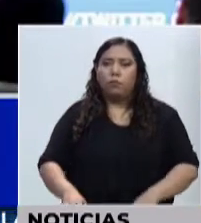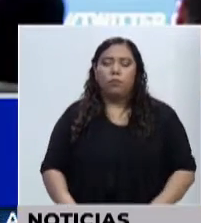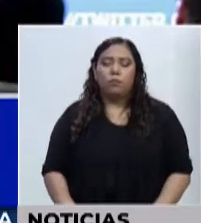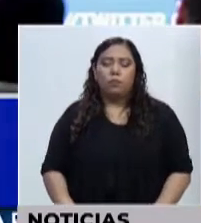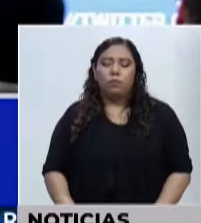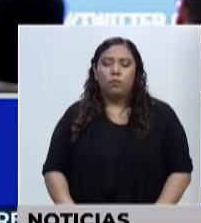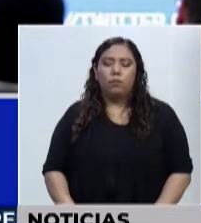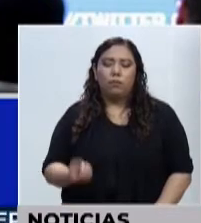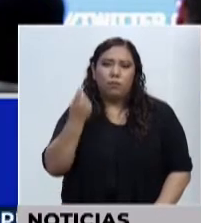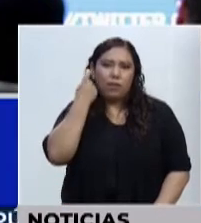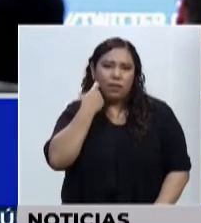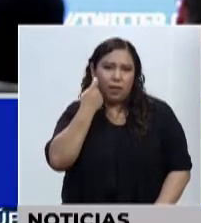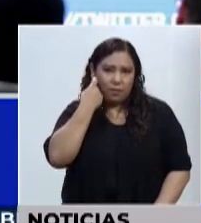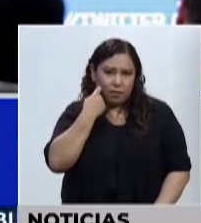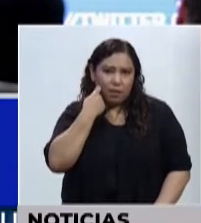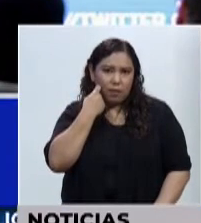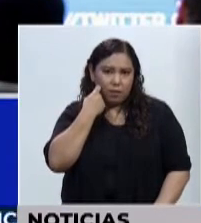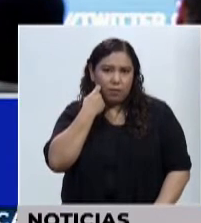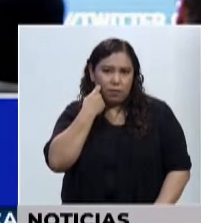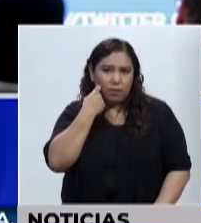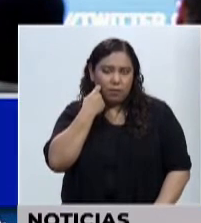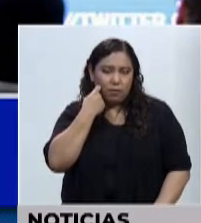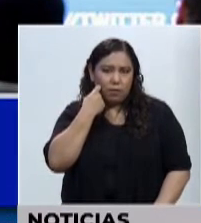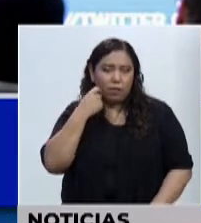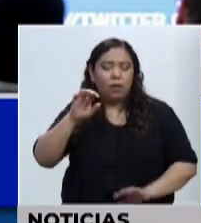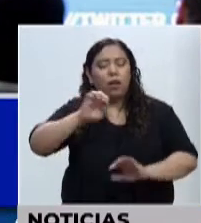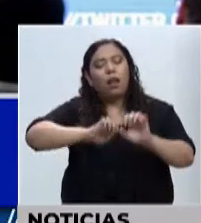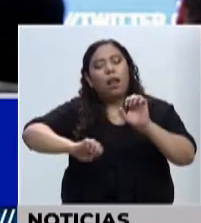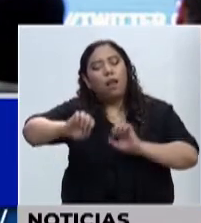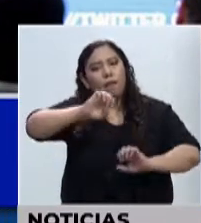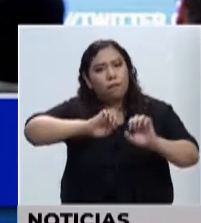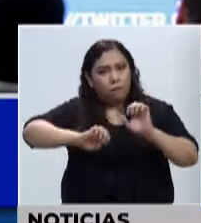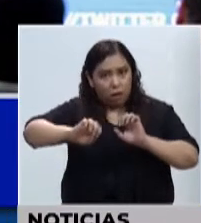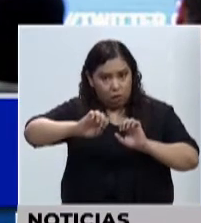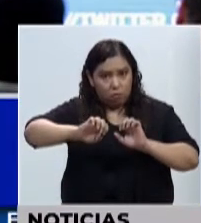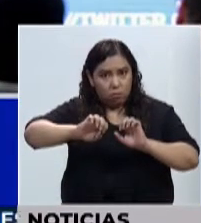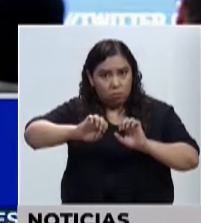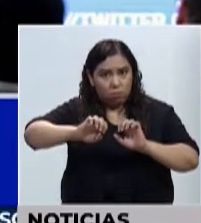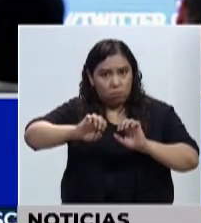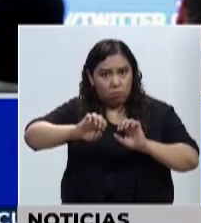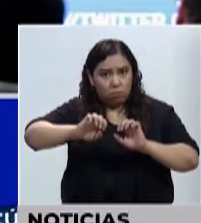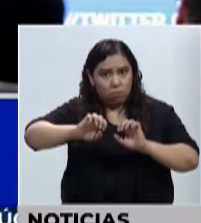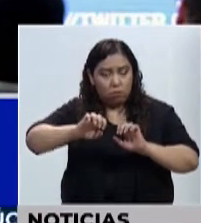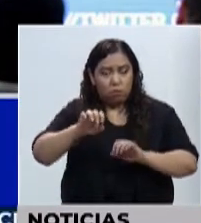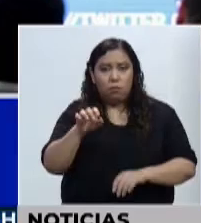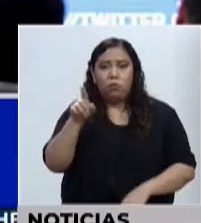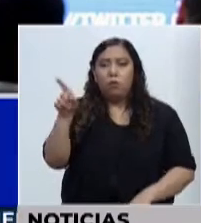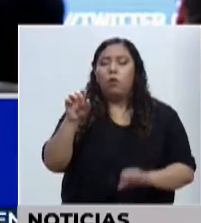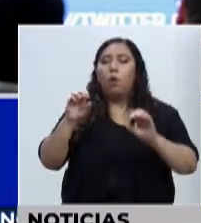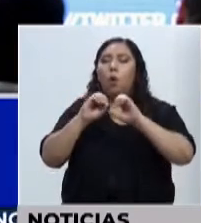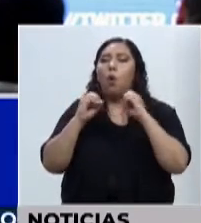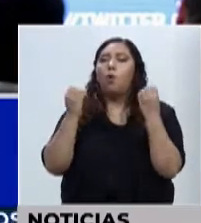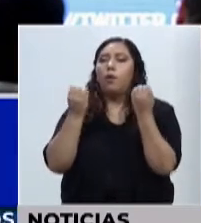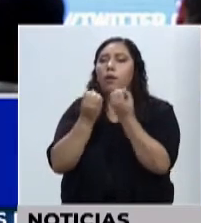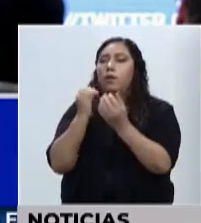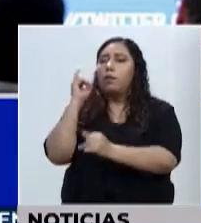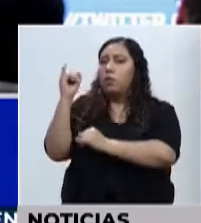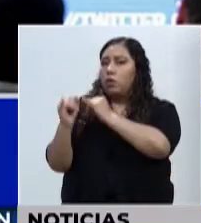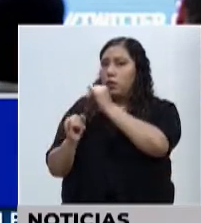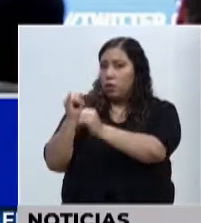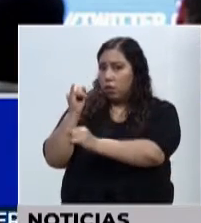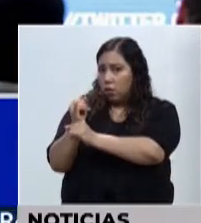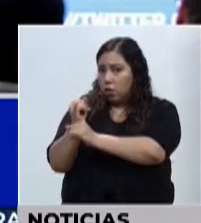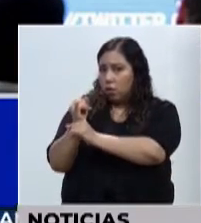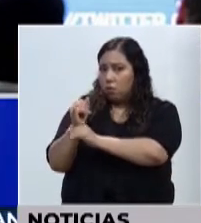resultados que se han dado por parte de Standard & Poor's, donde ha manejado que